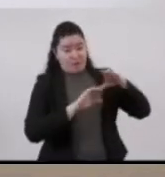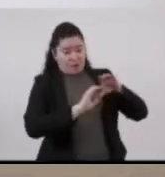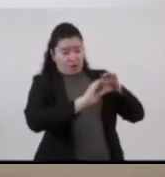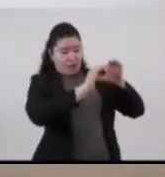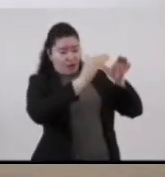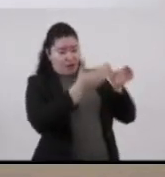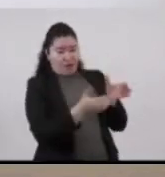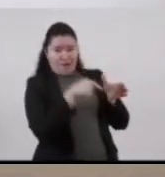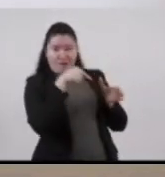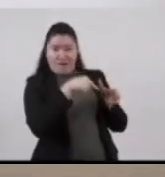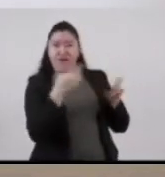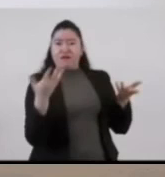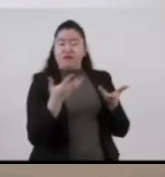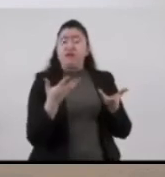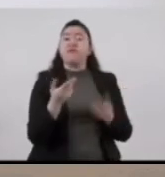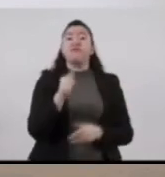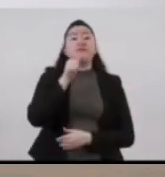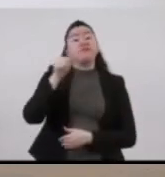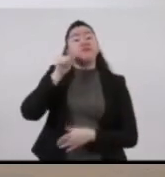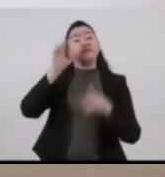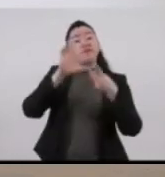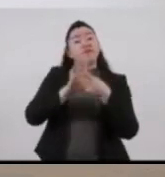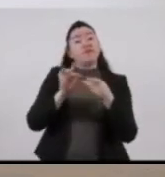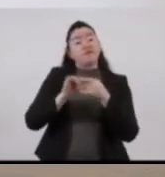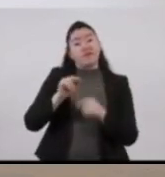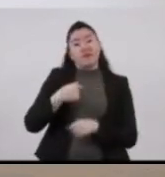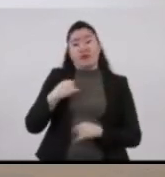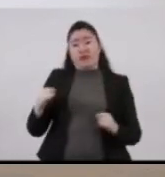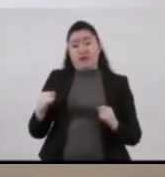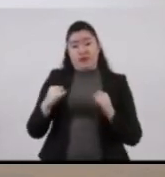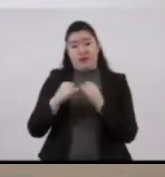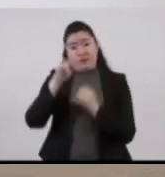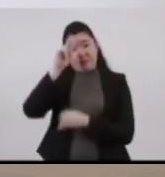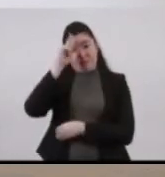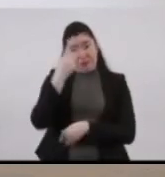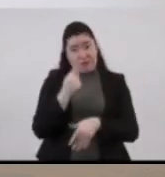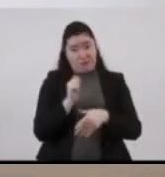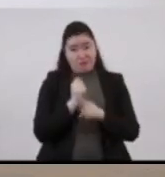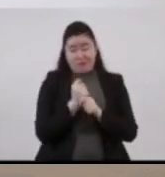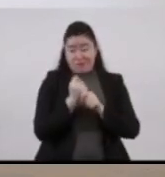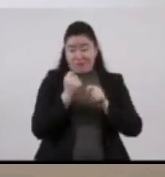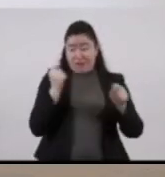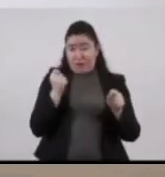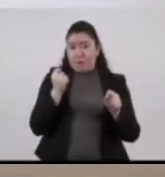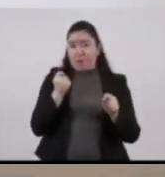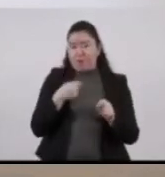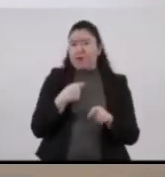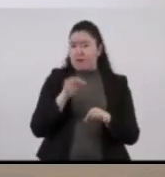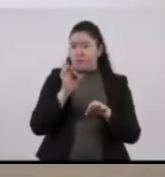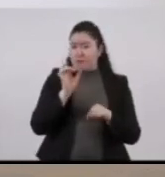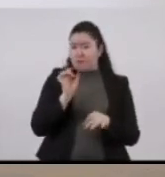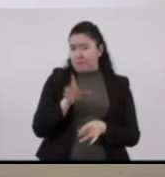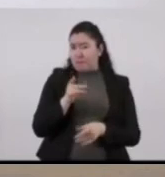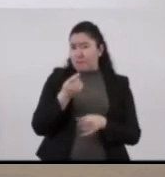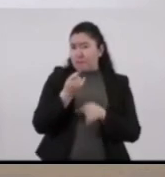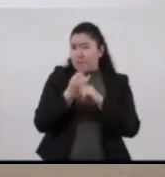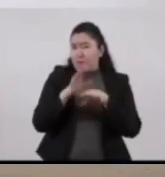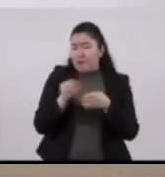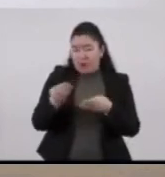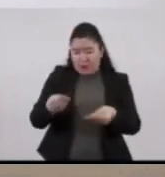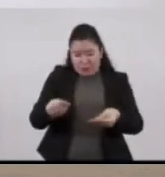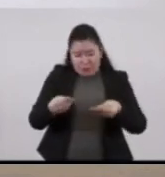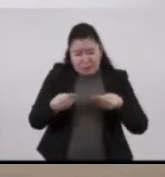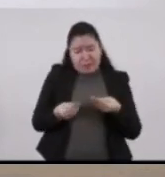comenté el Instituto Mexicano del Transporte cumplió con la entrega de la información preliminar de los